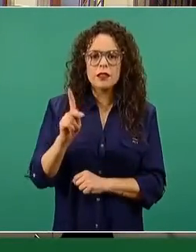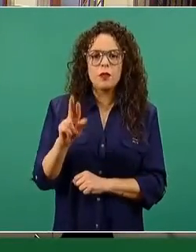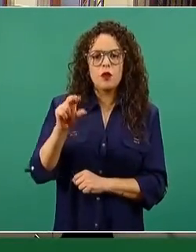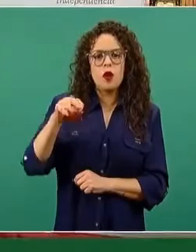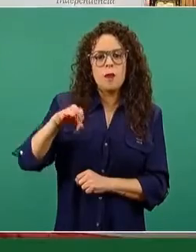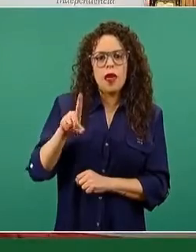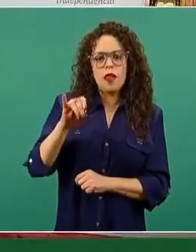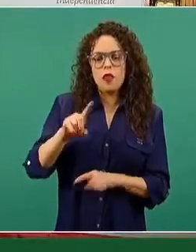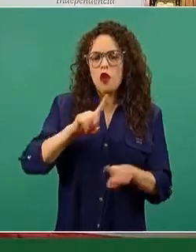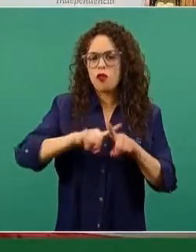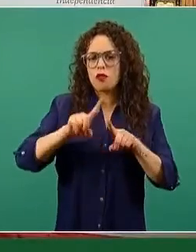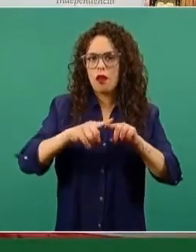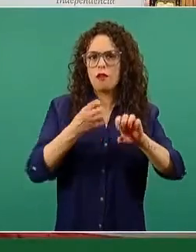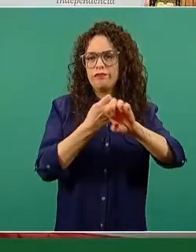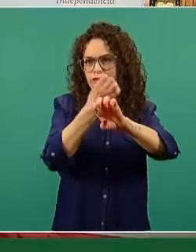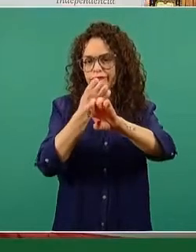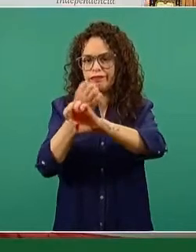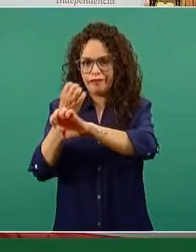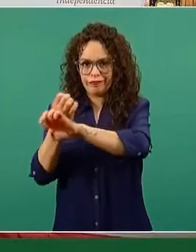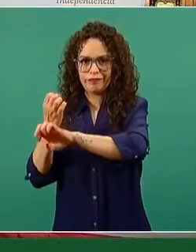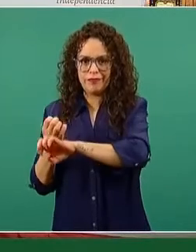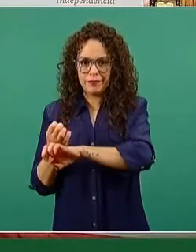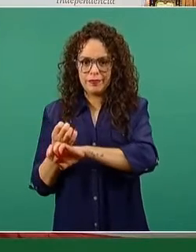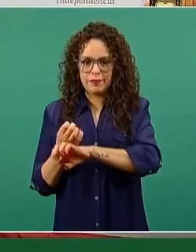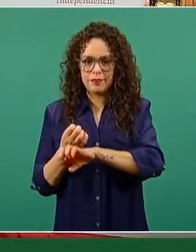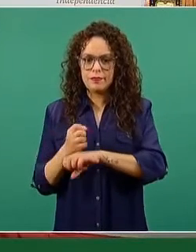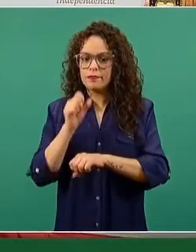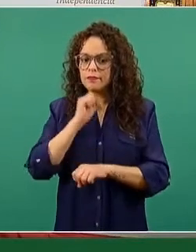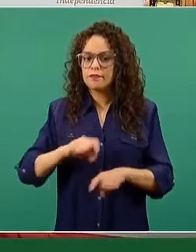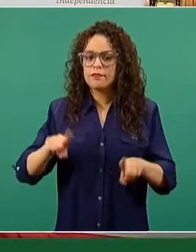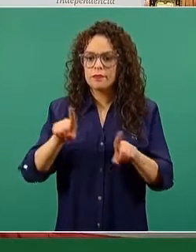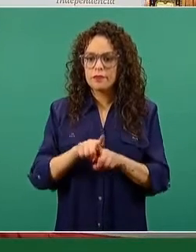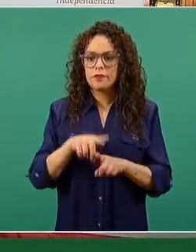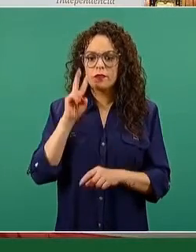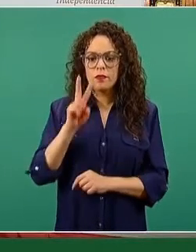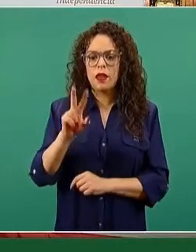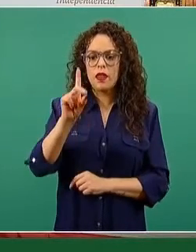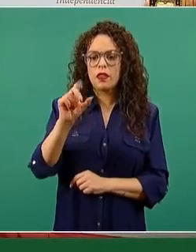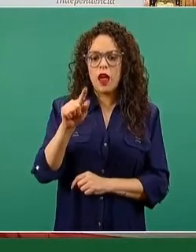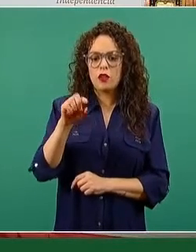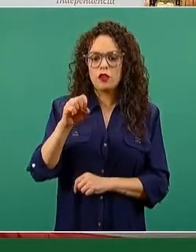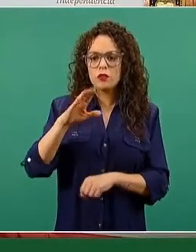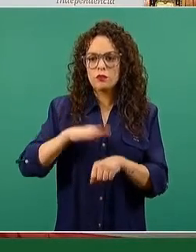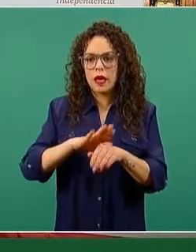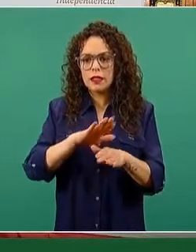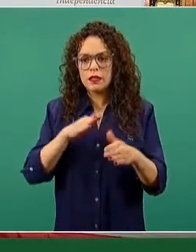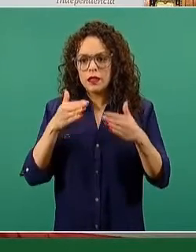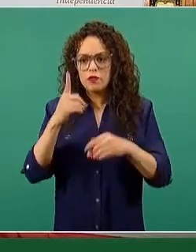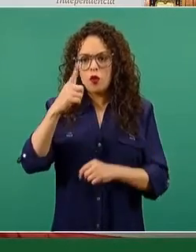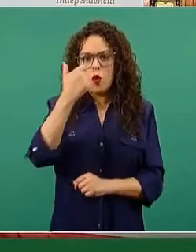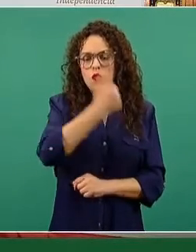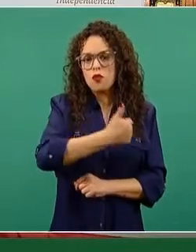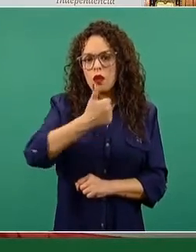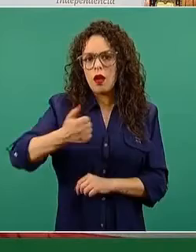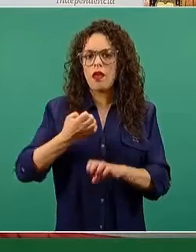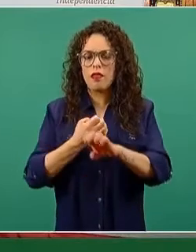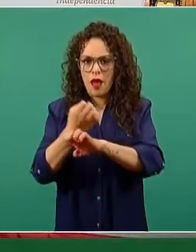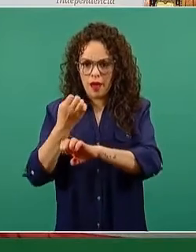curvas en todas las entidades federativas, donde también podrán encontrar datos específicos de cada una de las entidades,